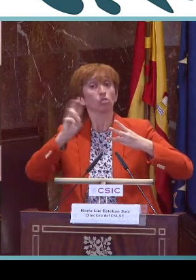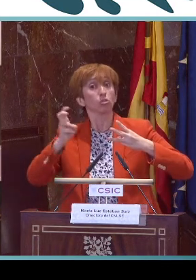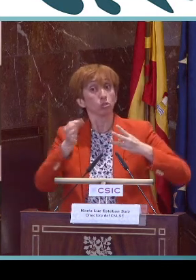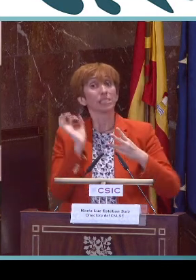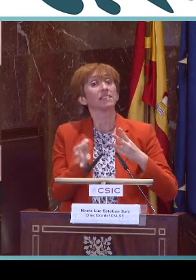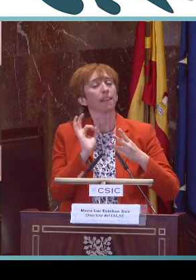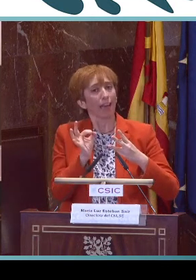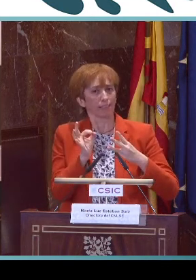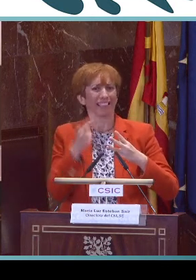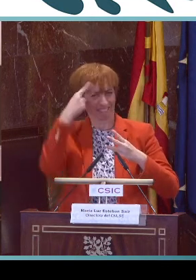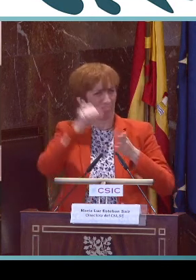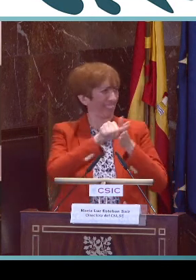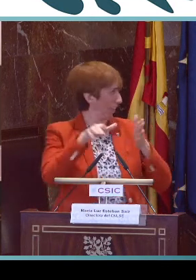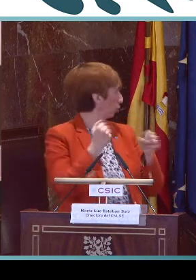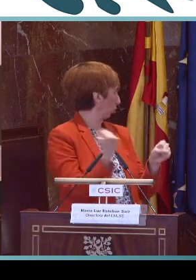implementándolos.